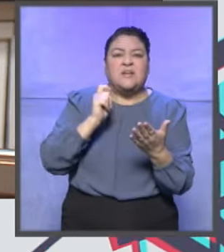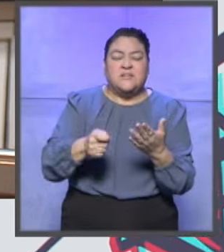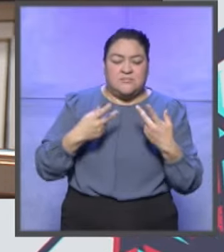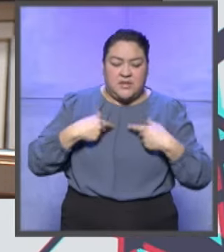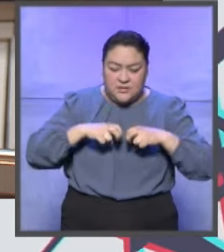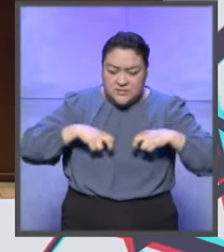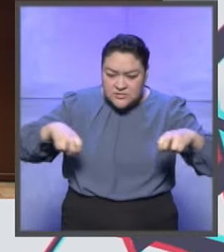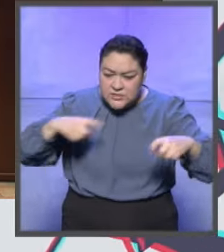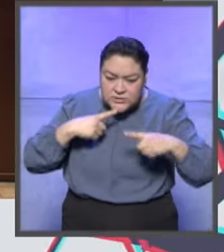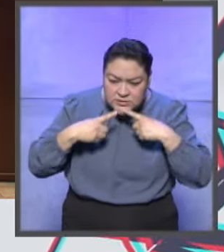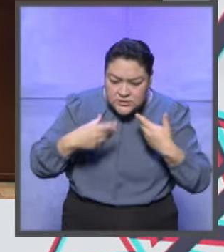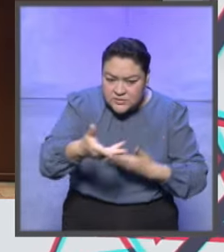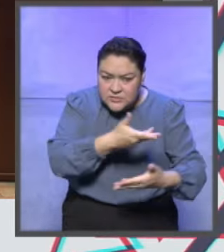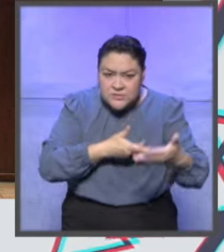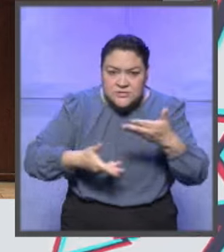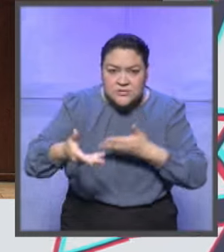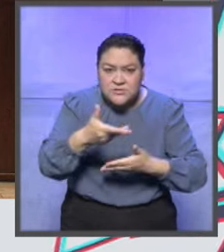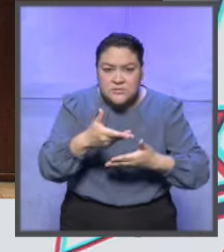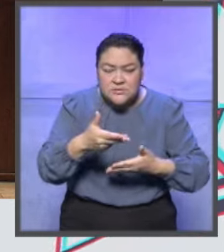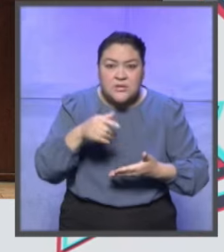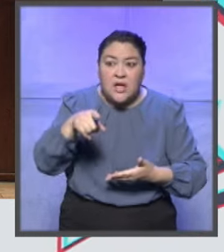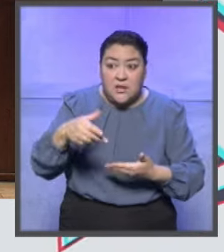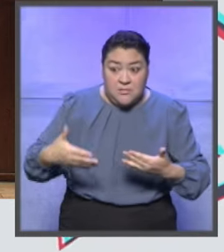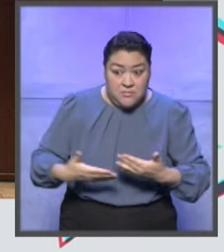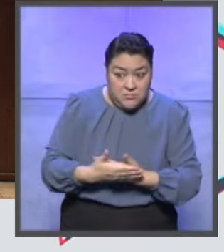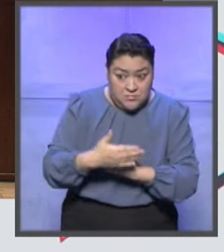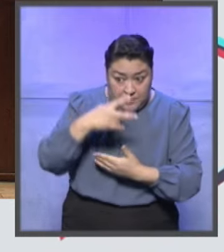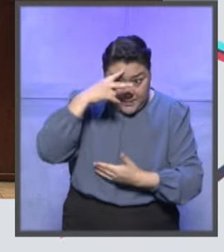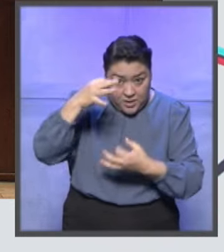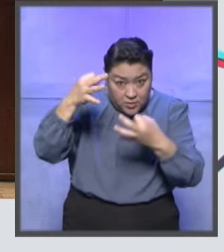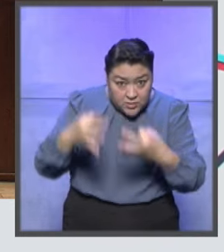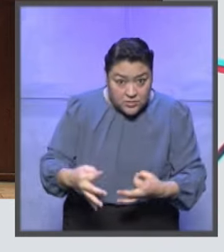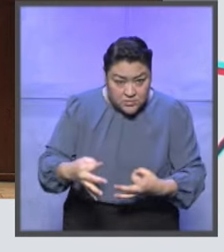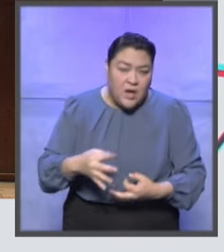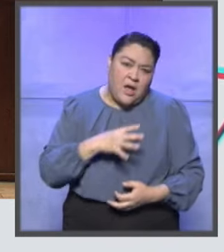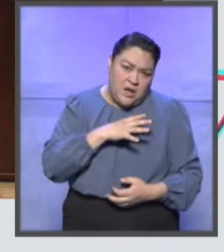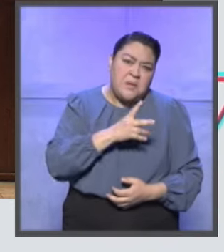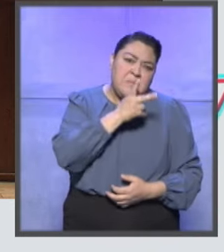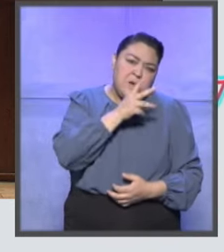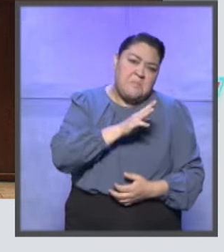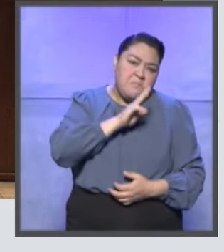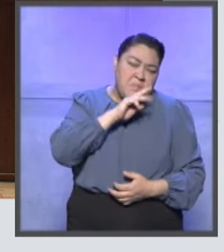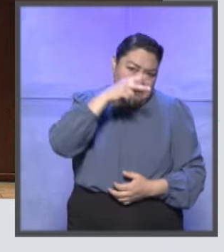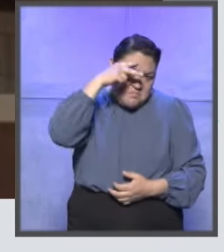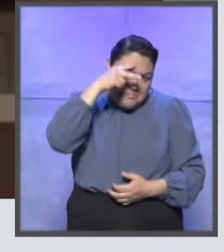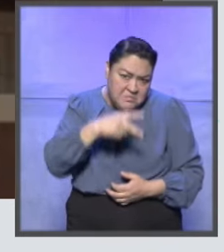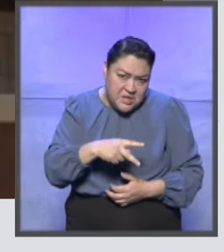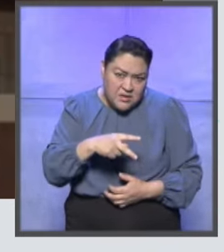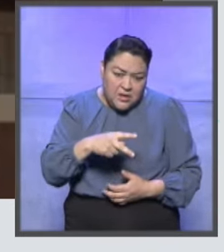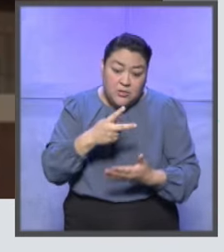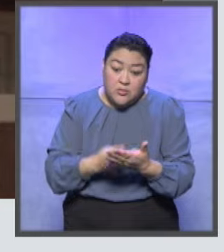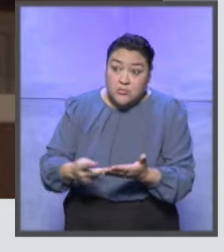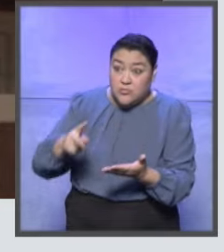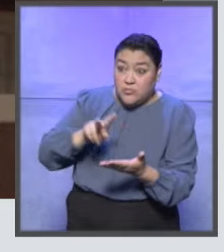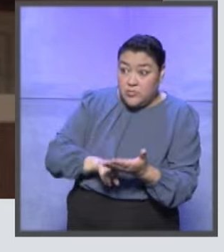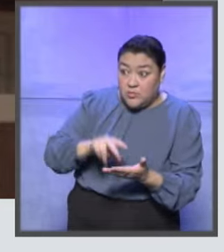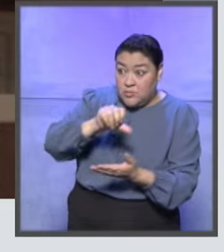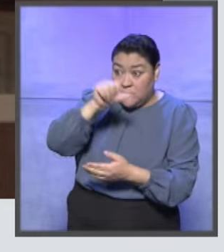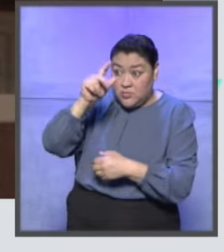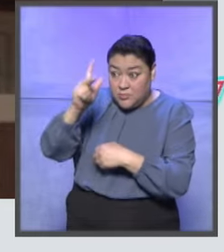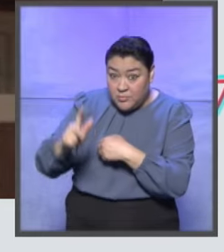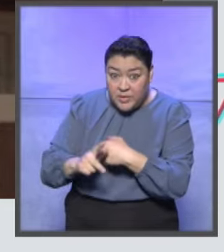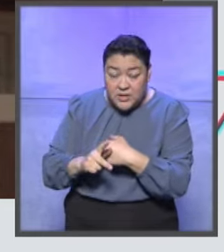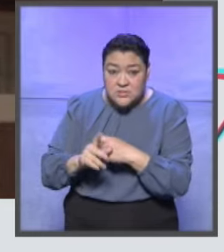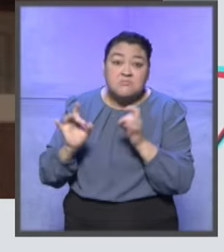respecto, el Pleno consideró que es mexicano por nacimiento, al descender de madre y padre mexicanos, y su doble nacionalidad,